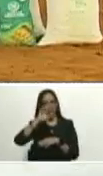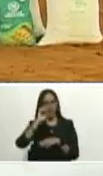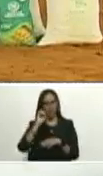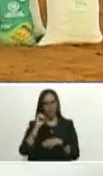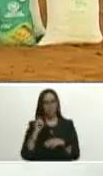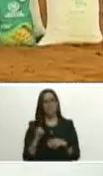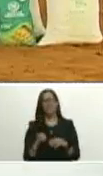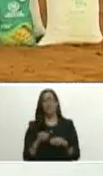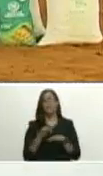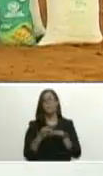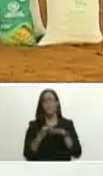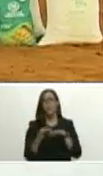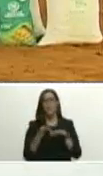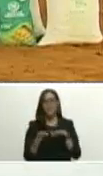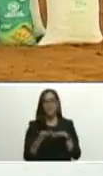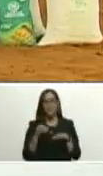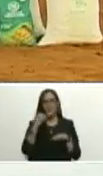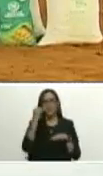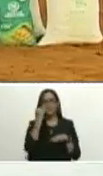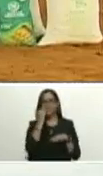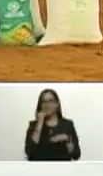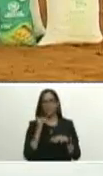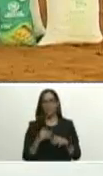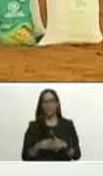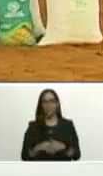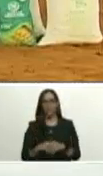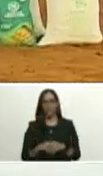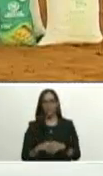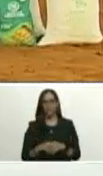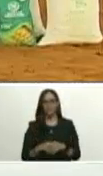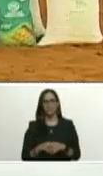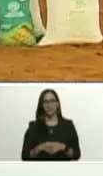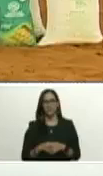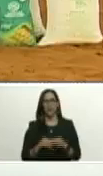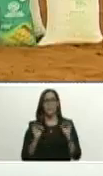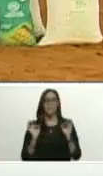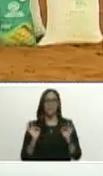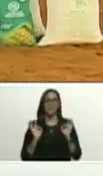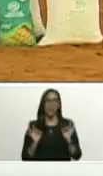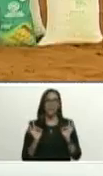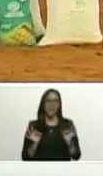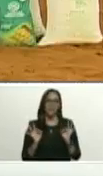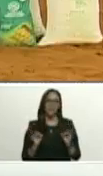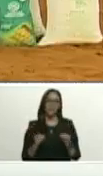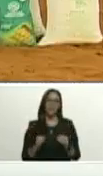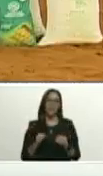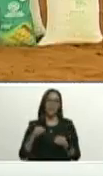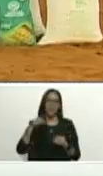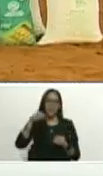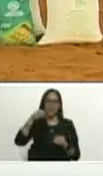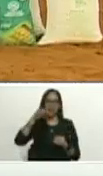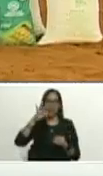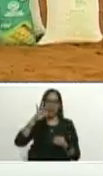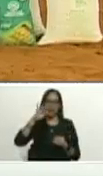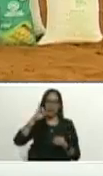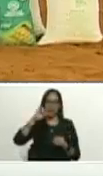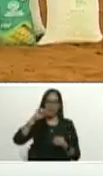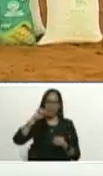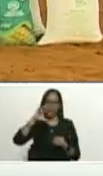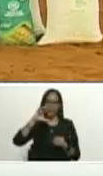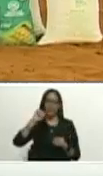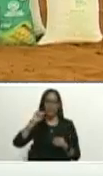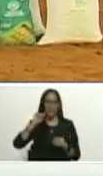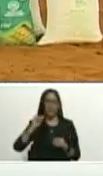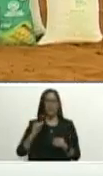municipio Ezequiel Zamora precisamente en la finca Parecís allá se